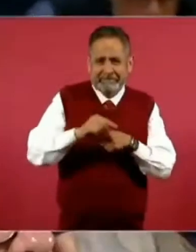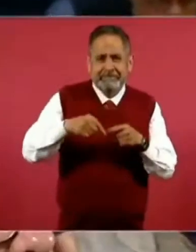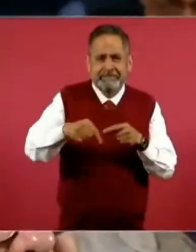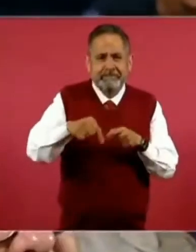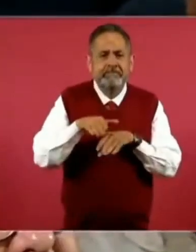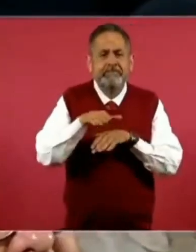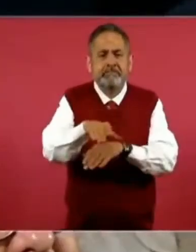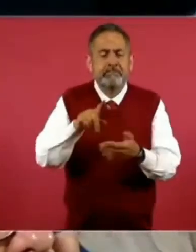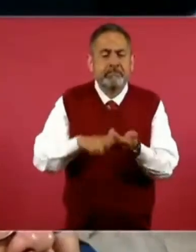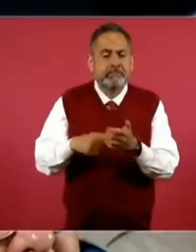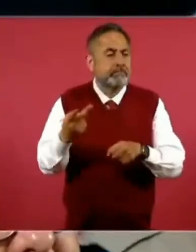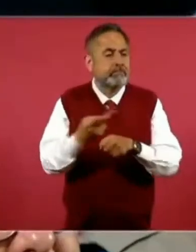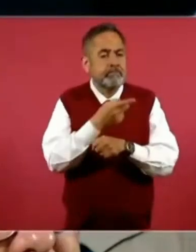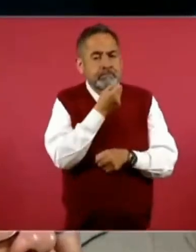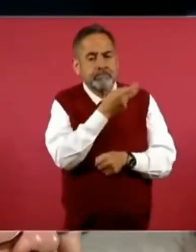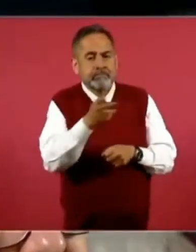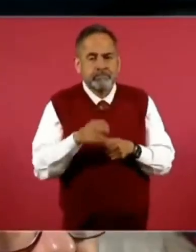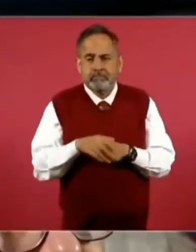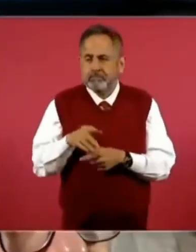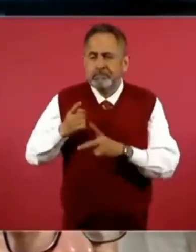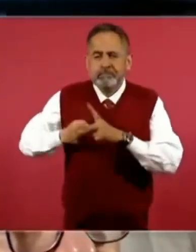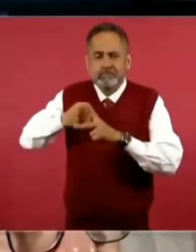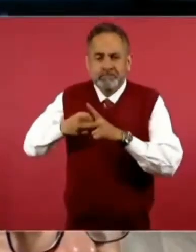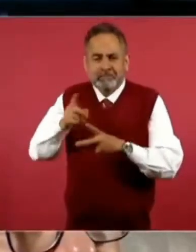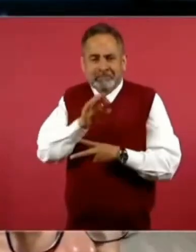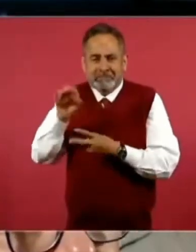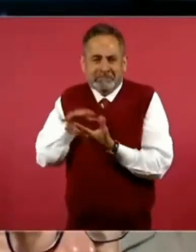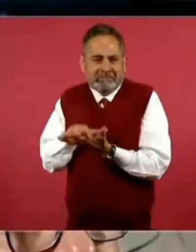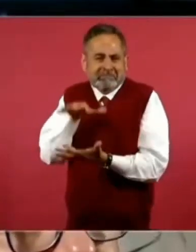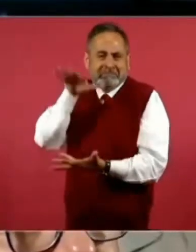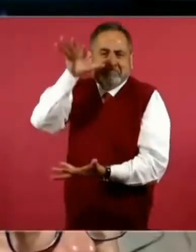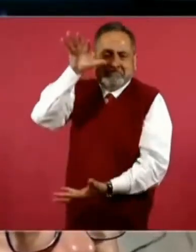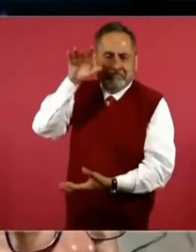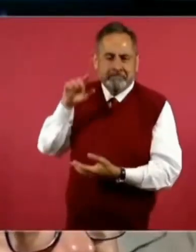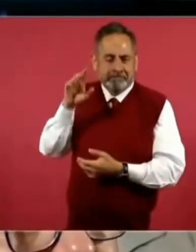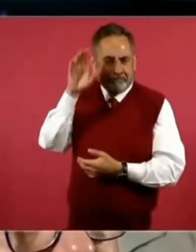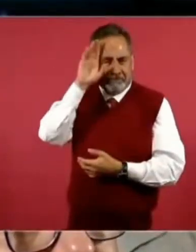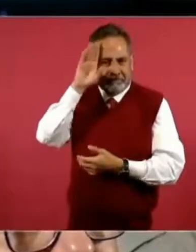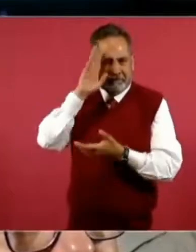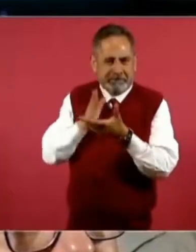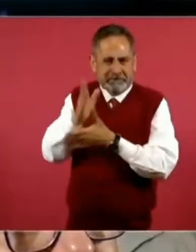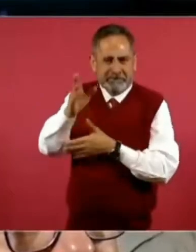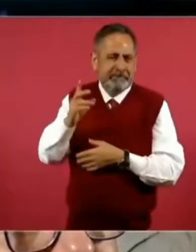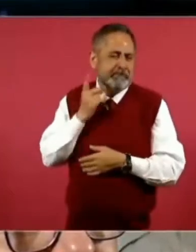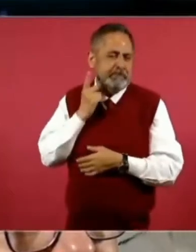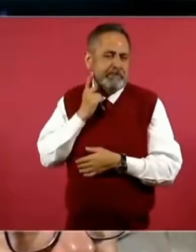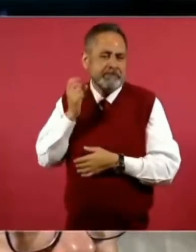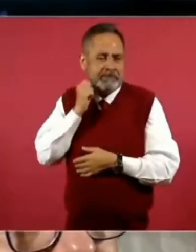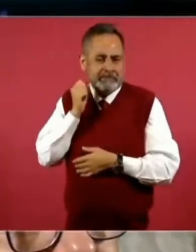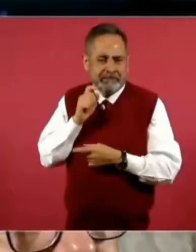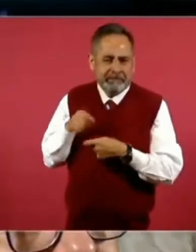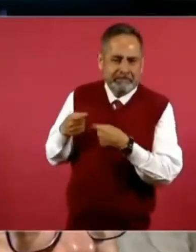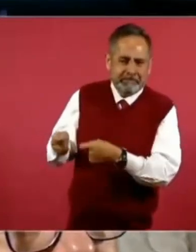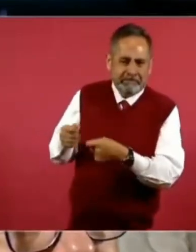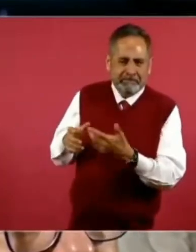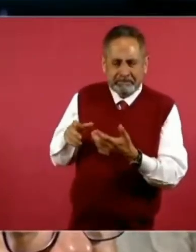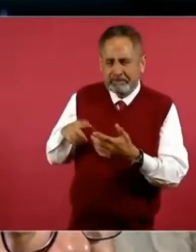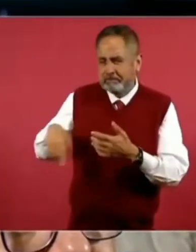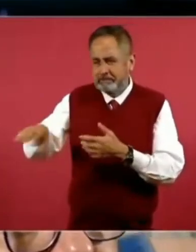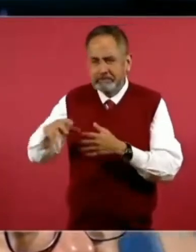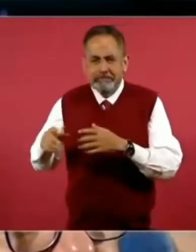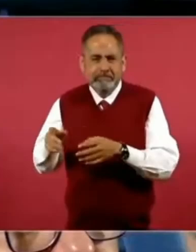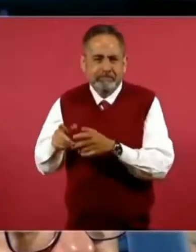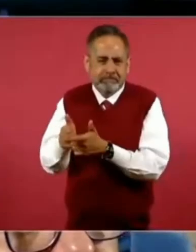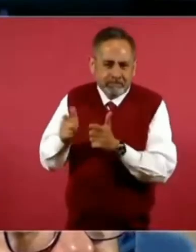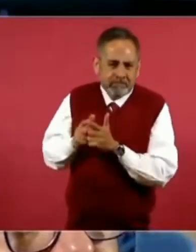asunto de lo que se ha llamado la sobrerepresentación o la asignación de curules y escaños a los partidos, ya sea por coalición o por